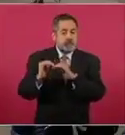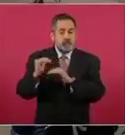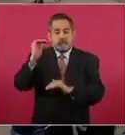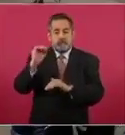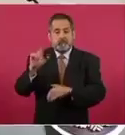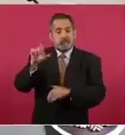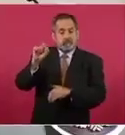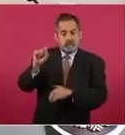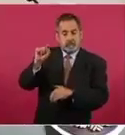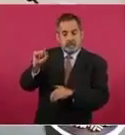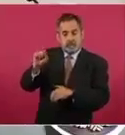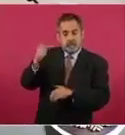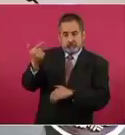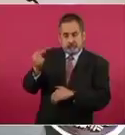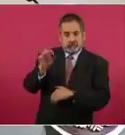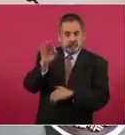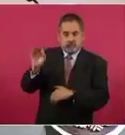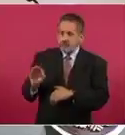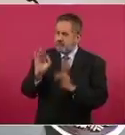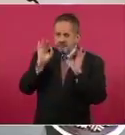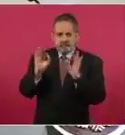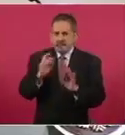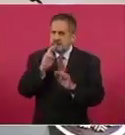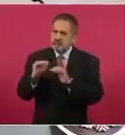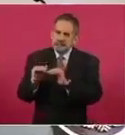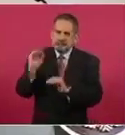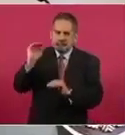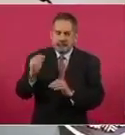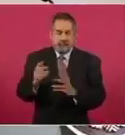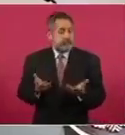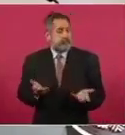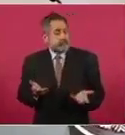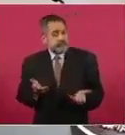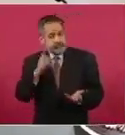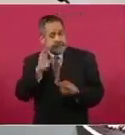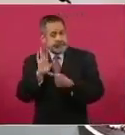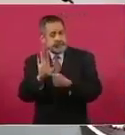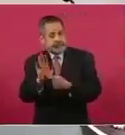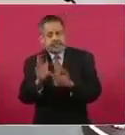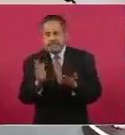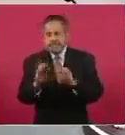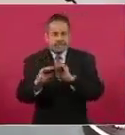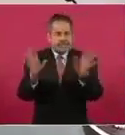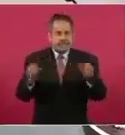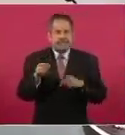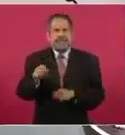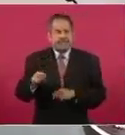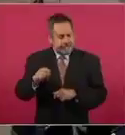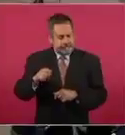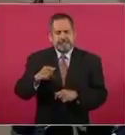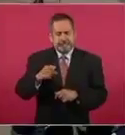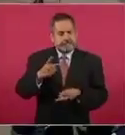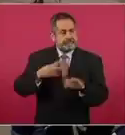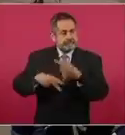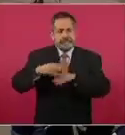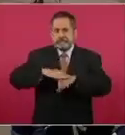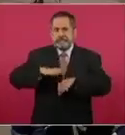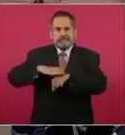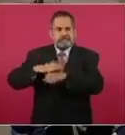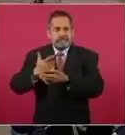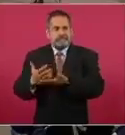.7 en términos reales. O sea, ahí es un reflejo de la reactivación económica. Gracias.